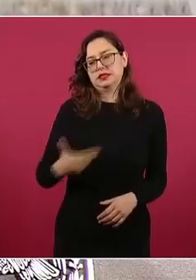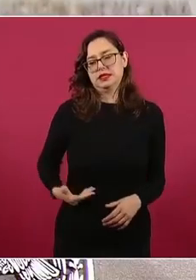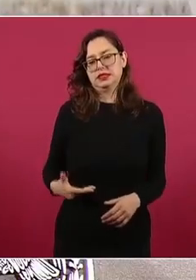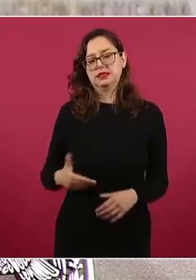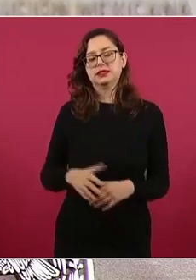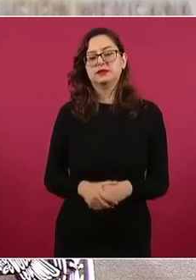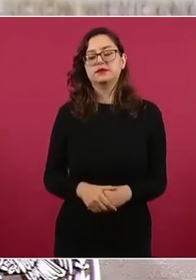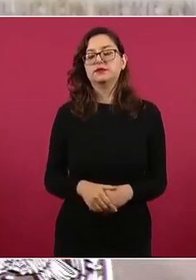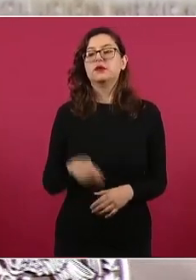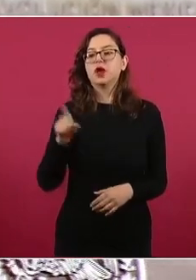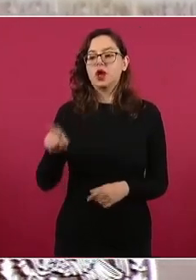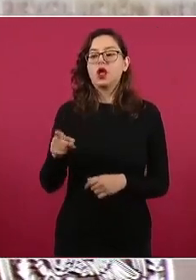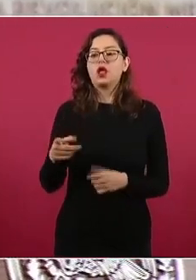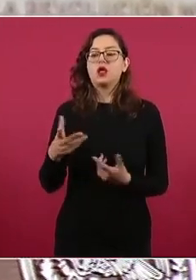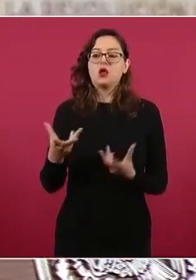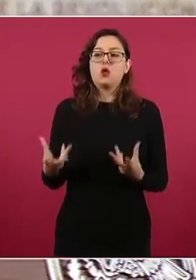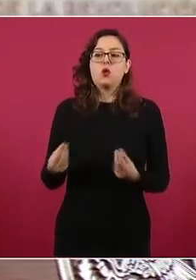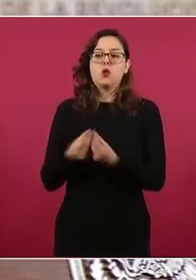a Oaxaca,